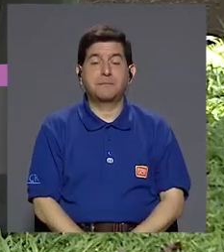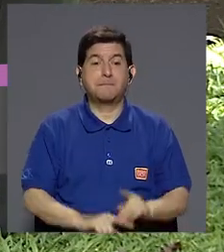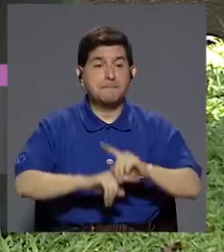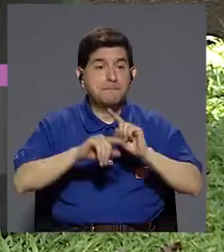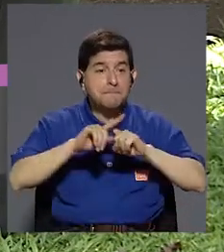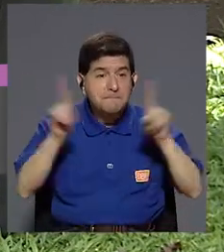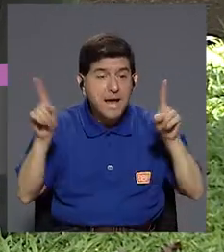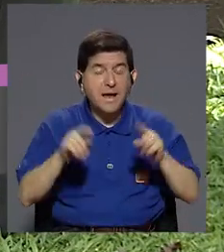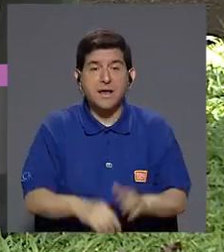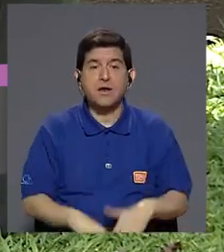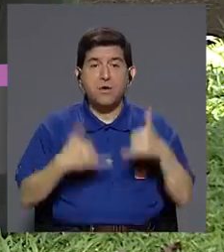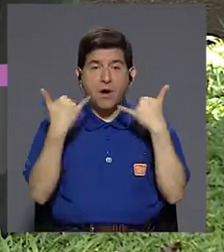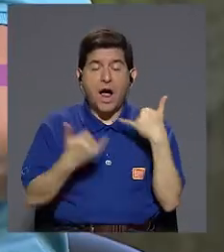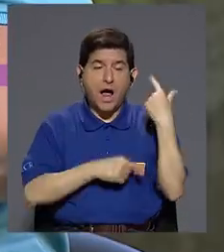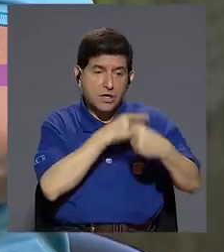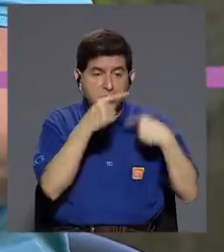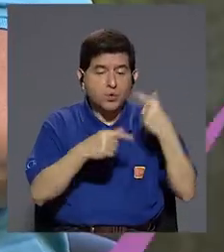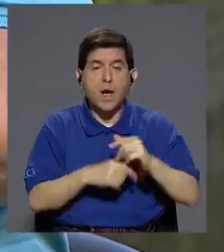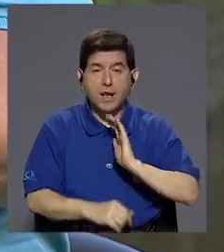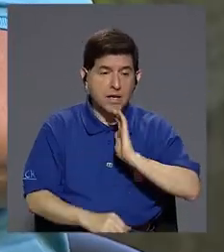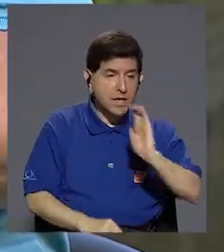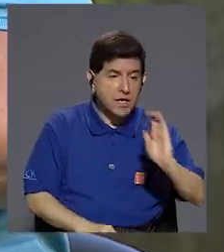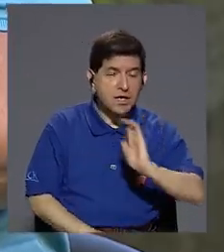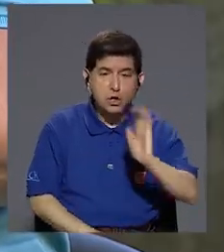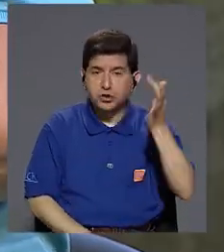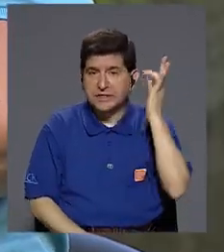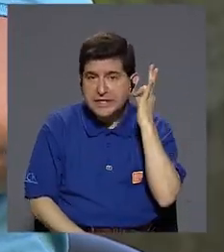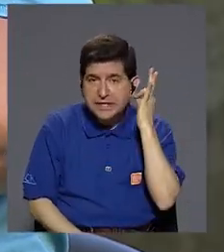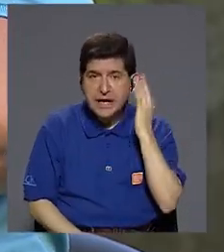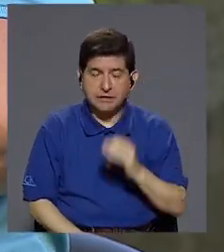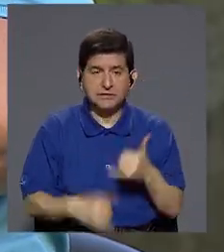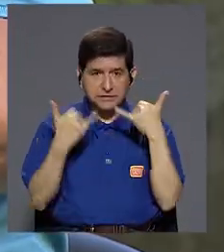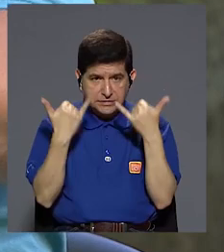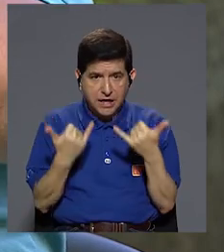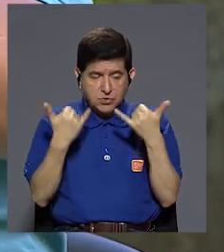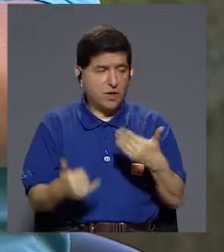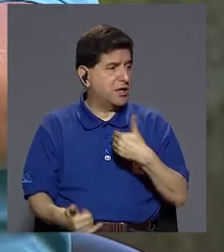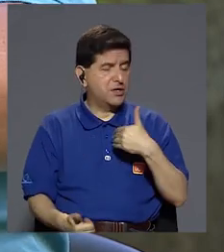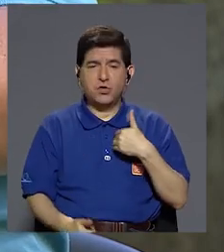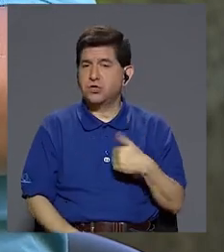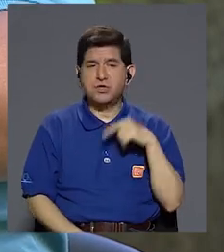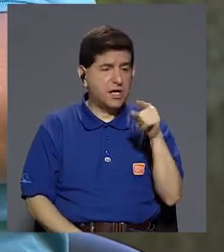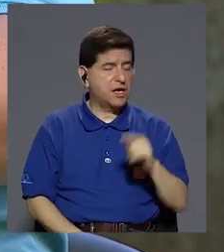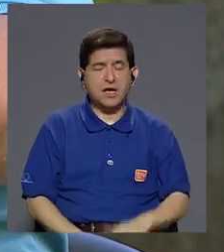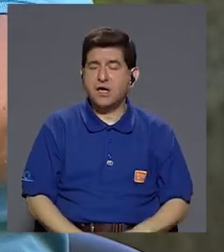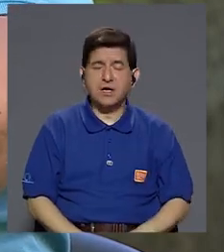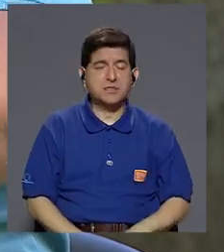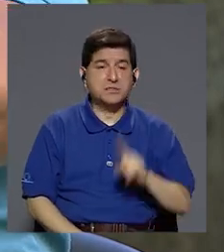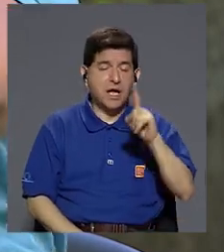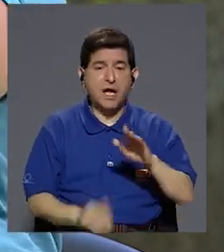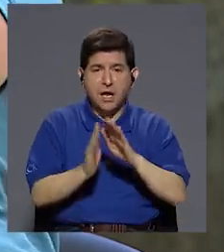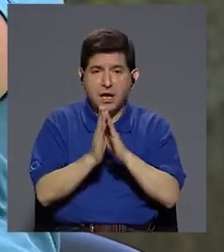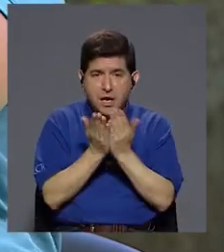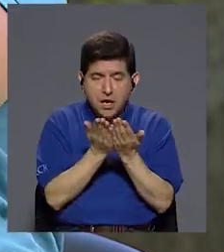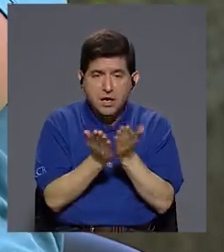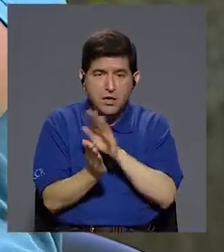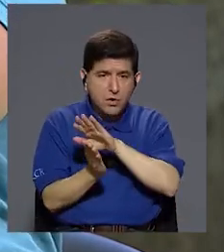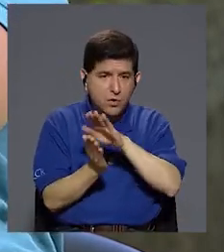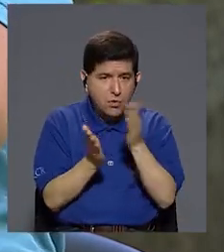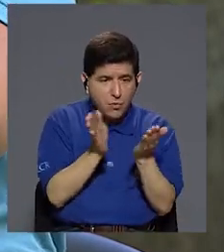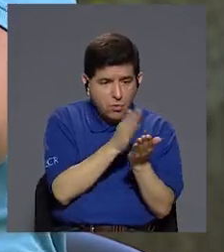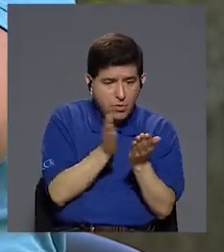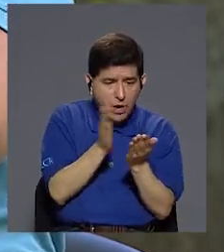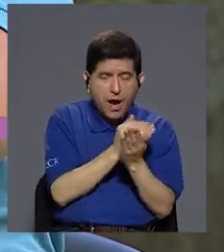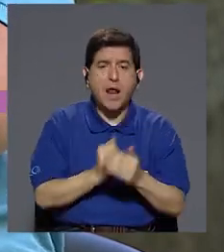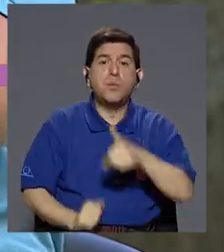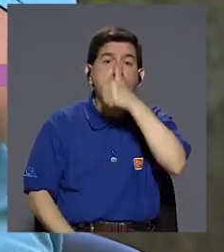pero las generaciones actuales, los niños y las niñas actuales, ya no tienen esa foto en un álbum privado, lo tienen en un álbum que comúnmente